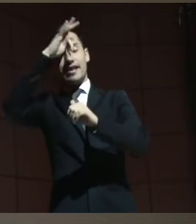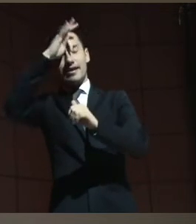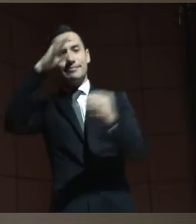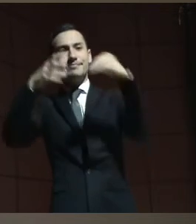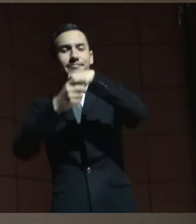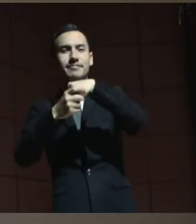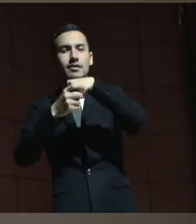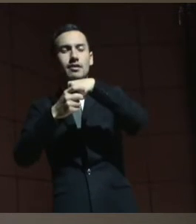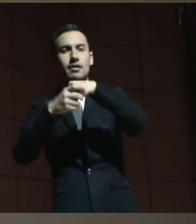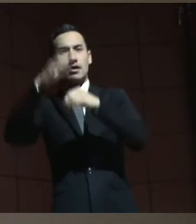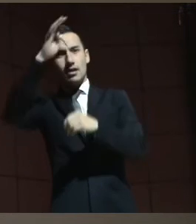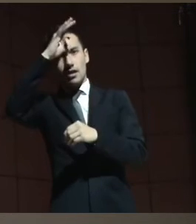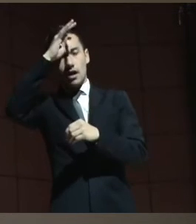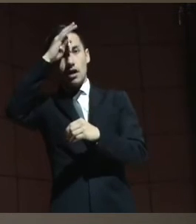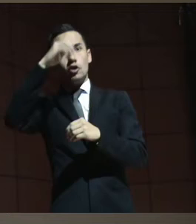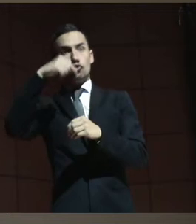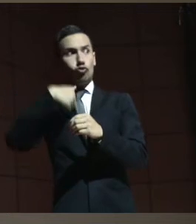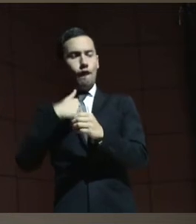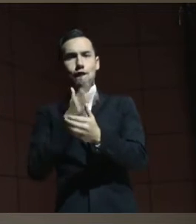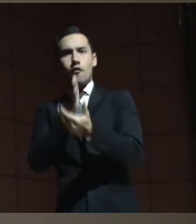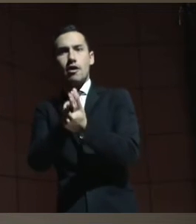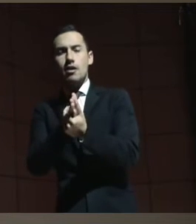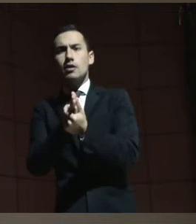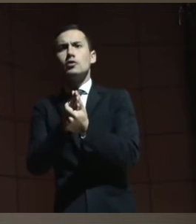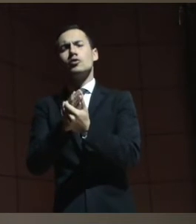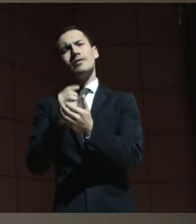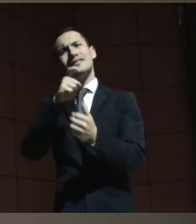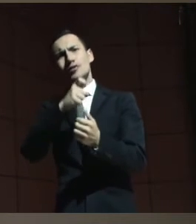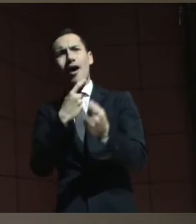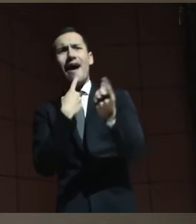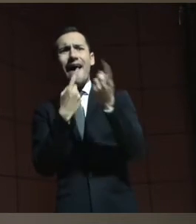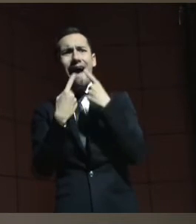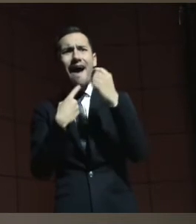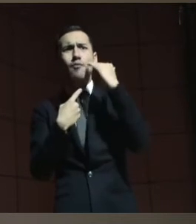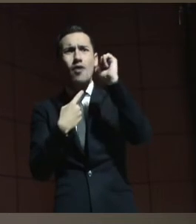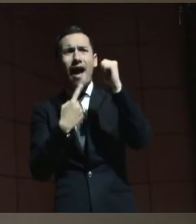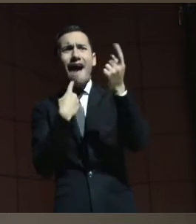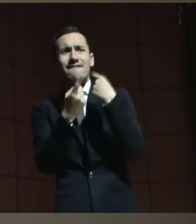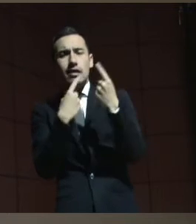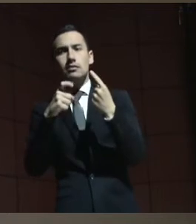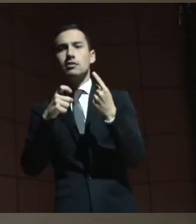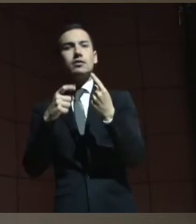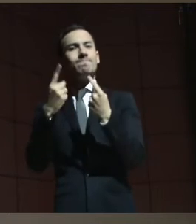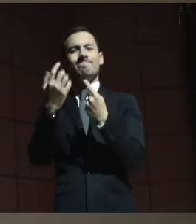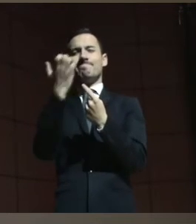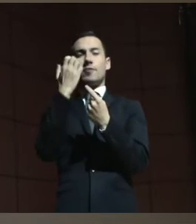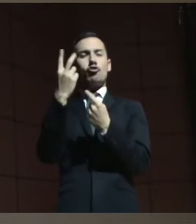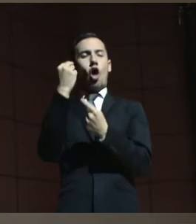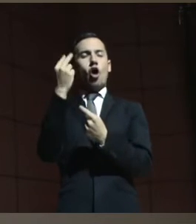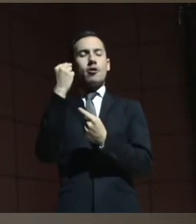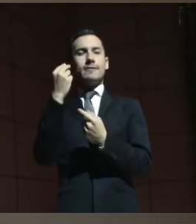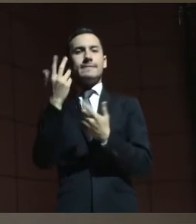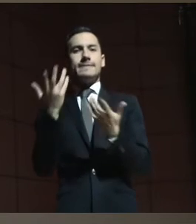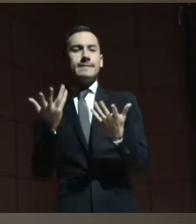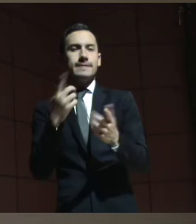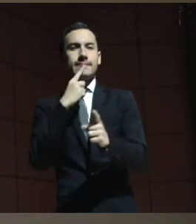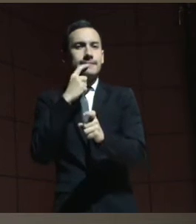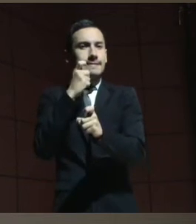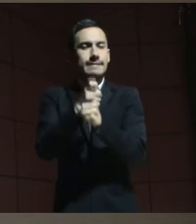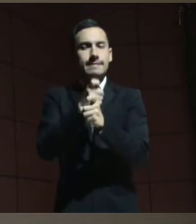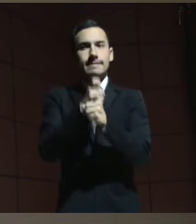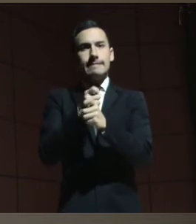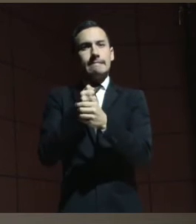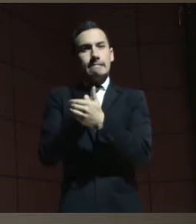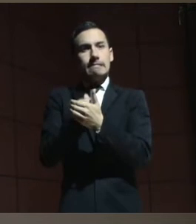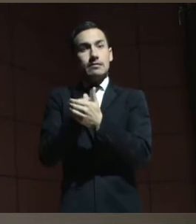mucho para poder tener un contacto personal con ella, en presencia del personal que